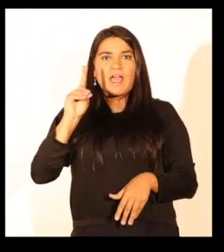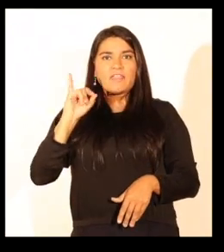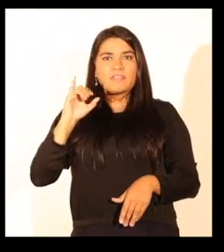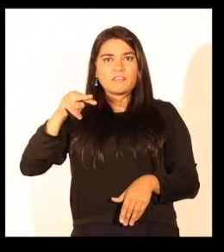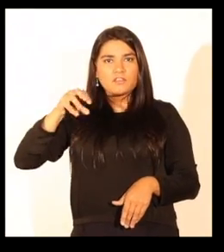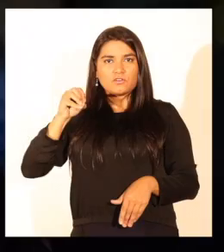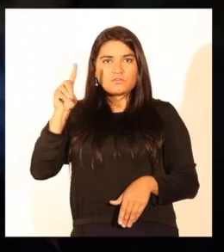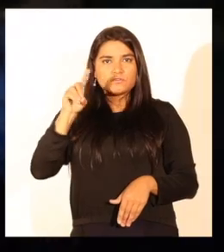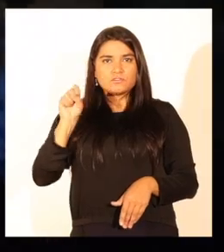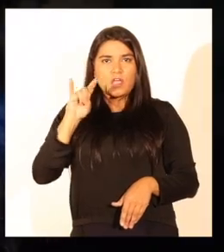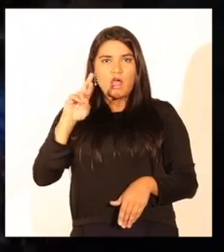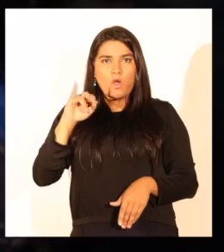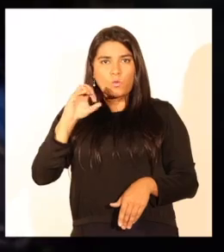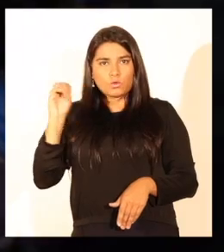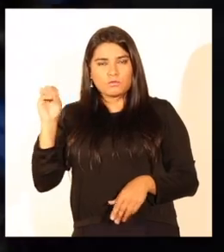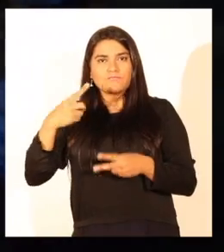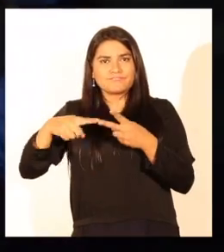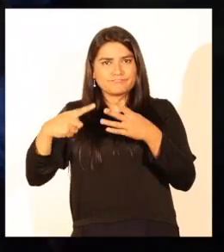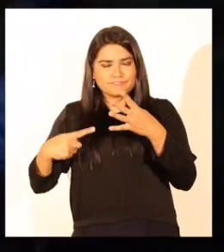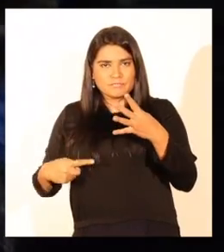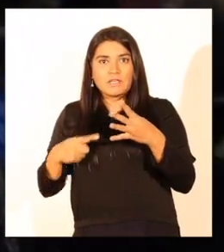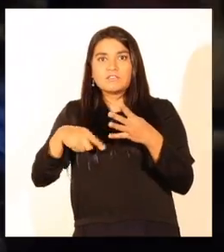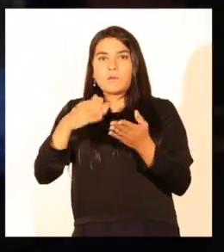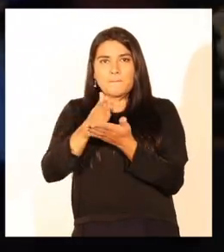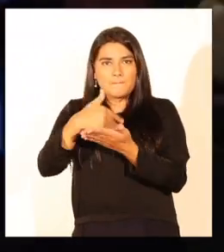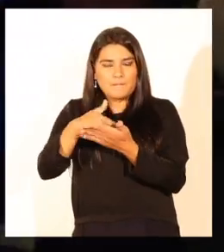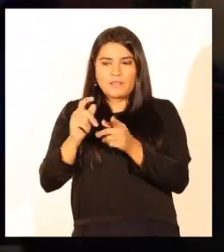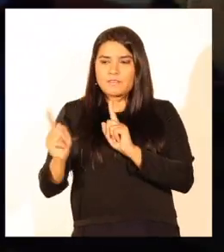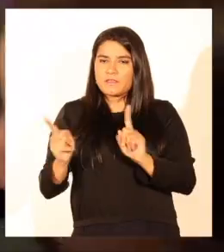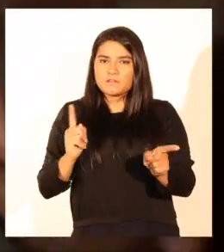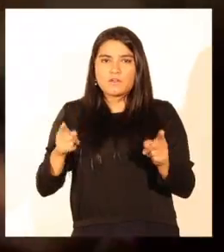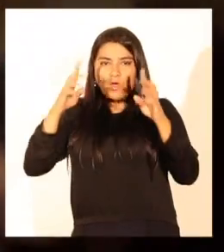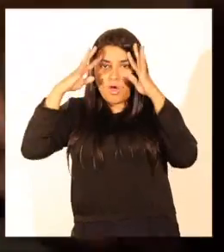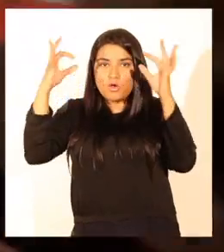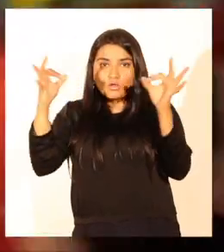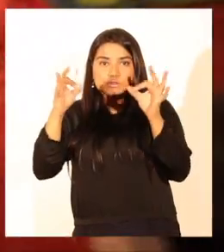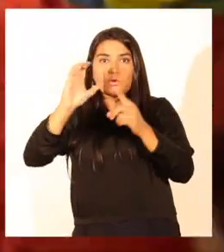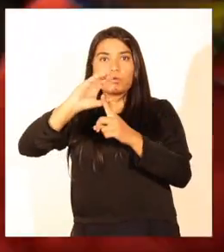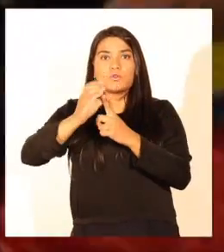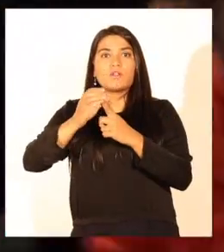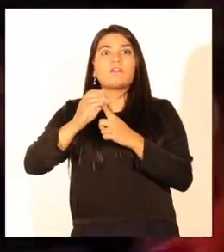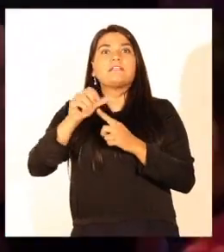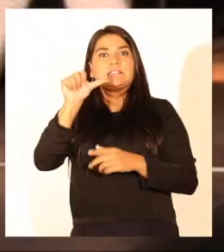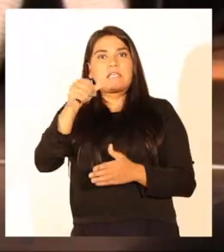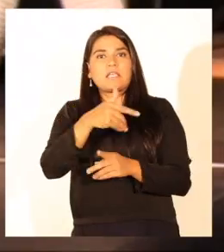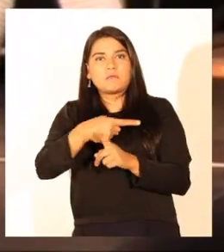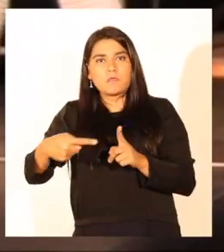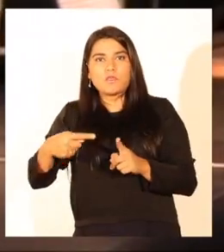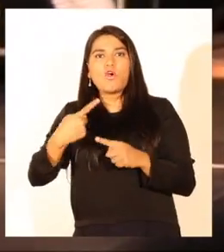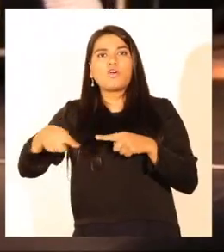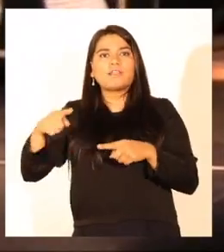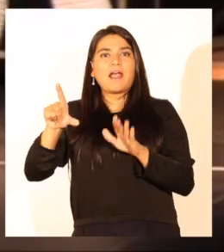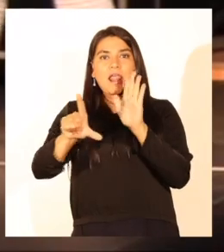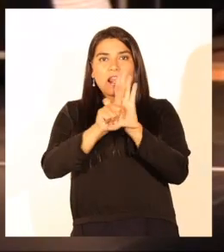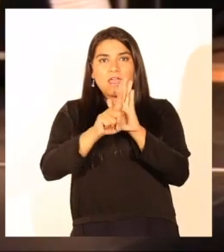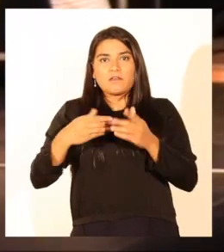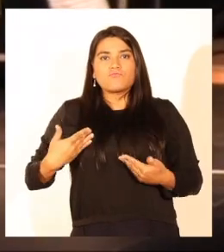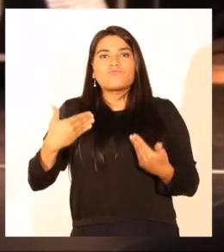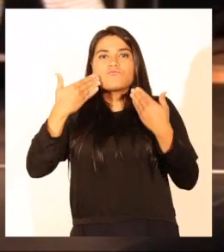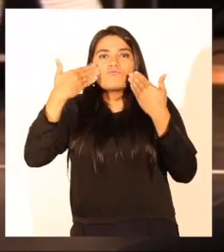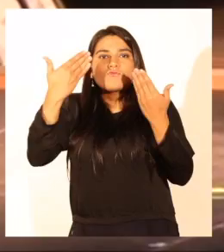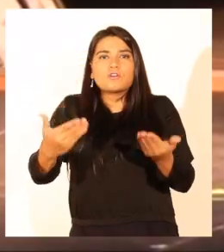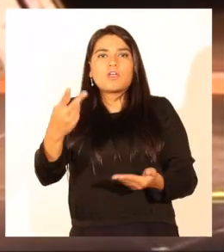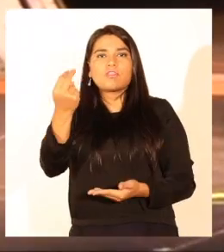Evidencia, Plan de Gestión del Consejo de Cultura, con 6 millones y medio, y la Ley de Donaciones, con 12